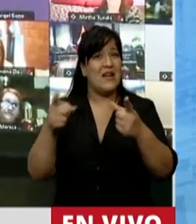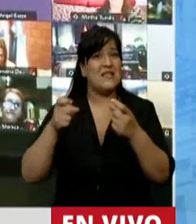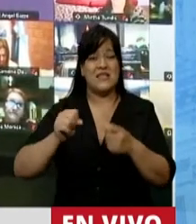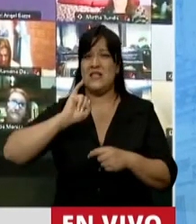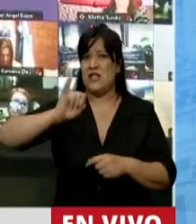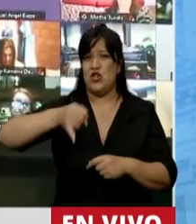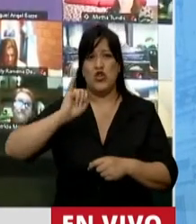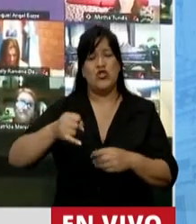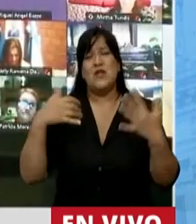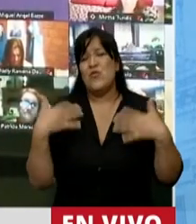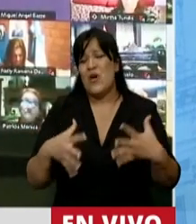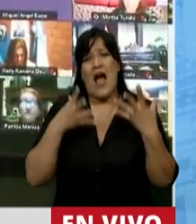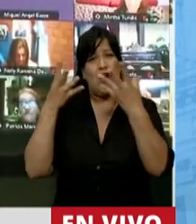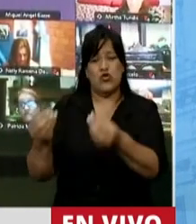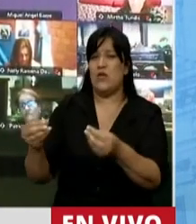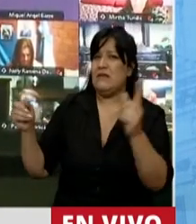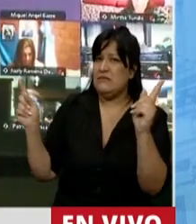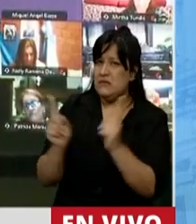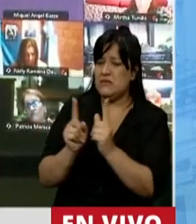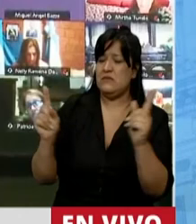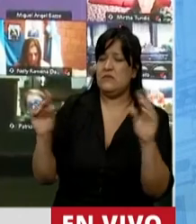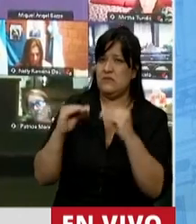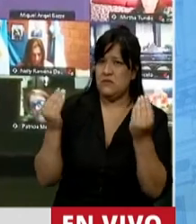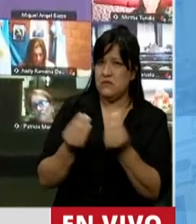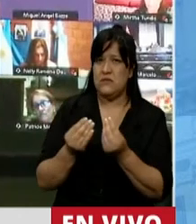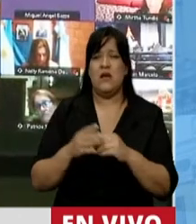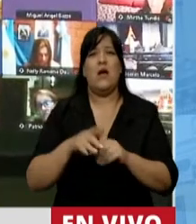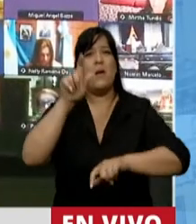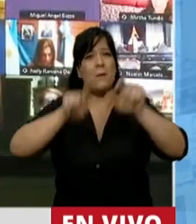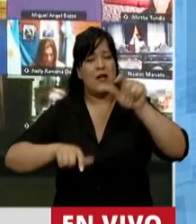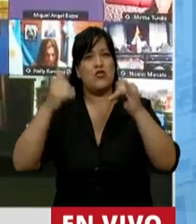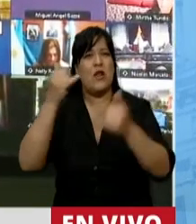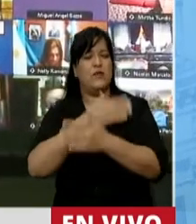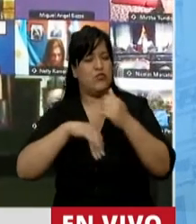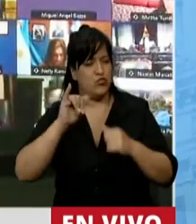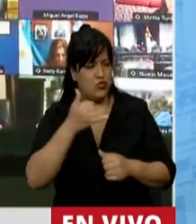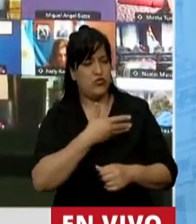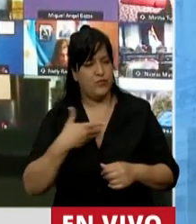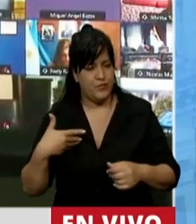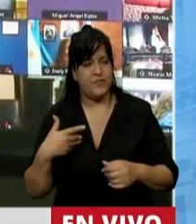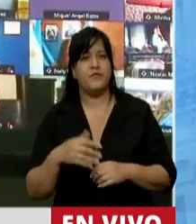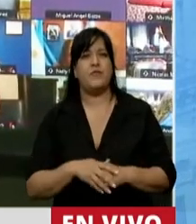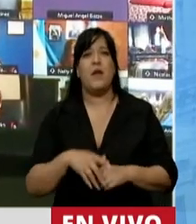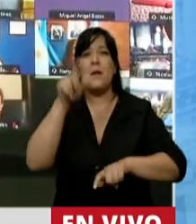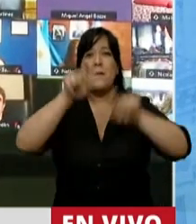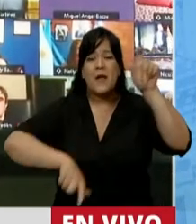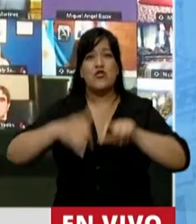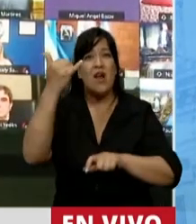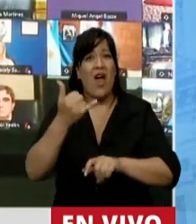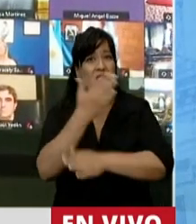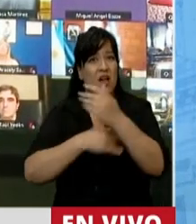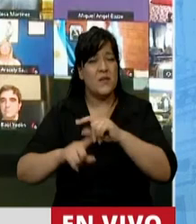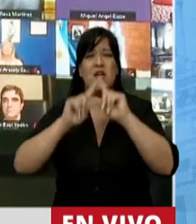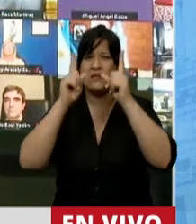urgencia mucha ayuda. Vaya redondeando, diputada. sector de las personas con discapacidad. Sí, señor presidente. Las personas con discapacidad